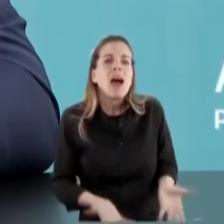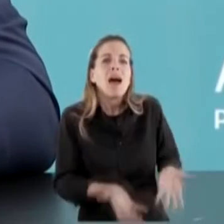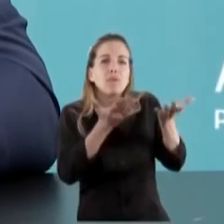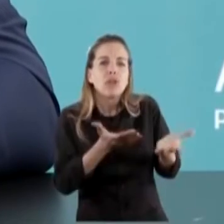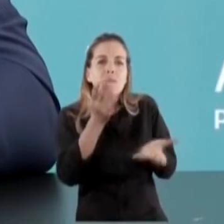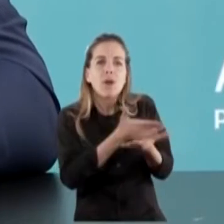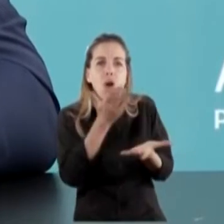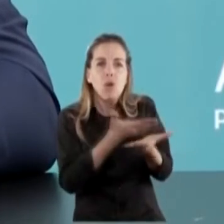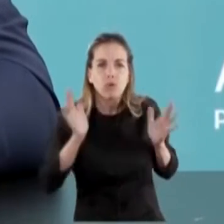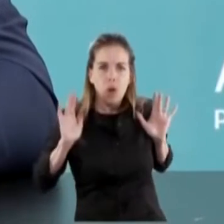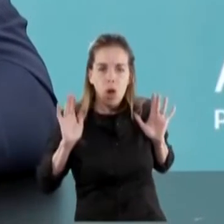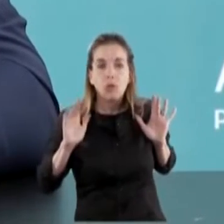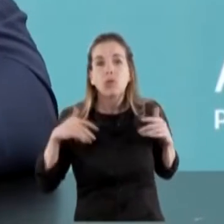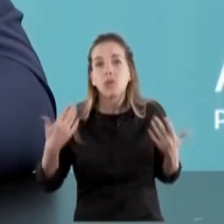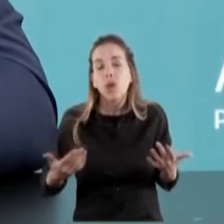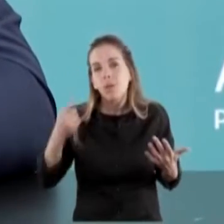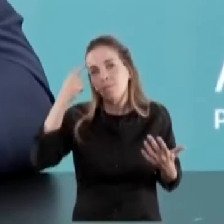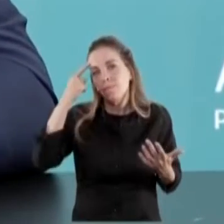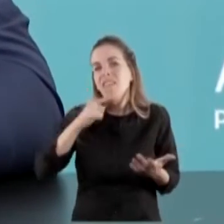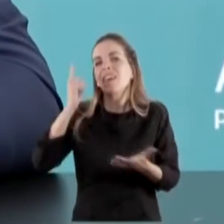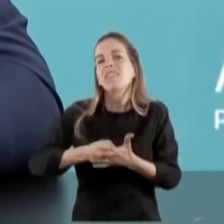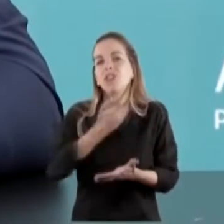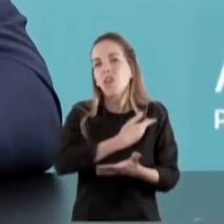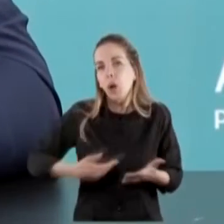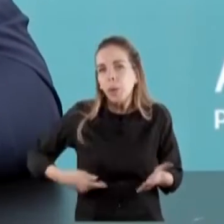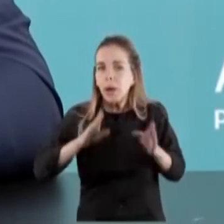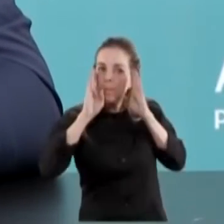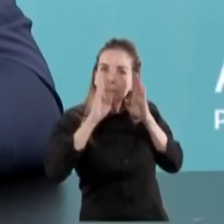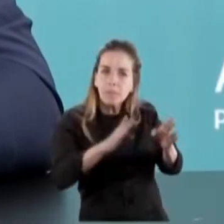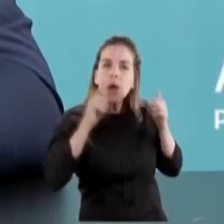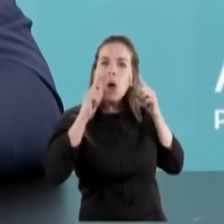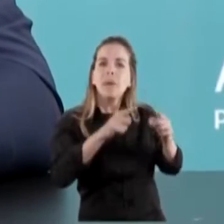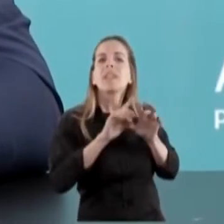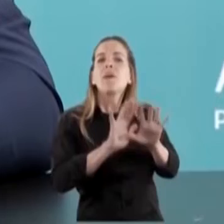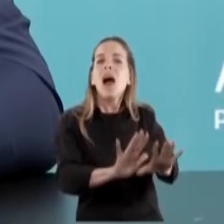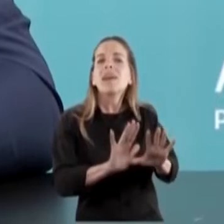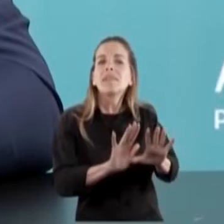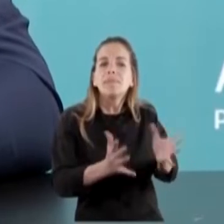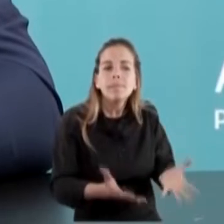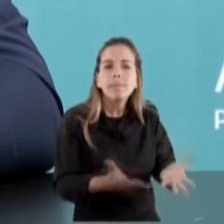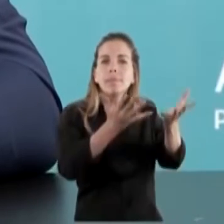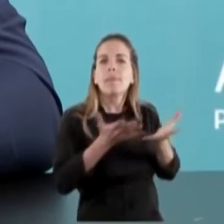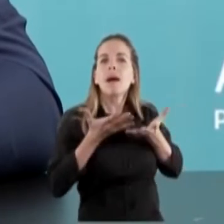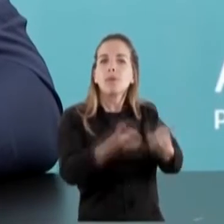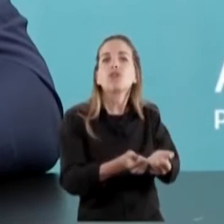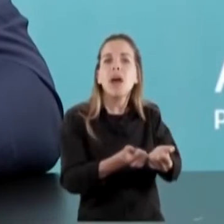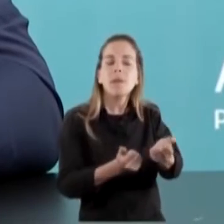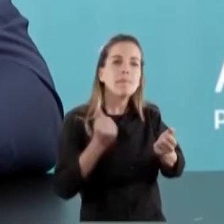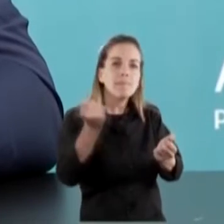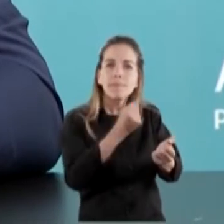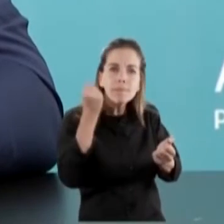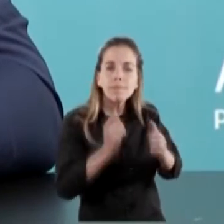y que nuestro gobierno está tomando va en esa dirección. Apuntalar fundamentalmente lo que es